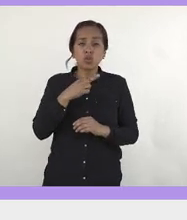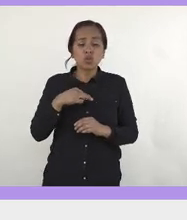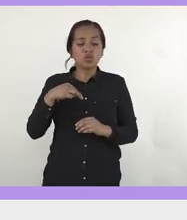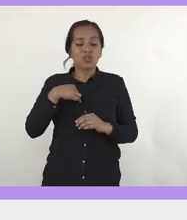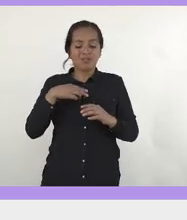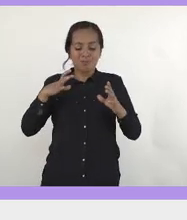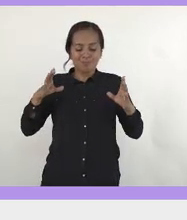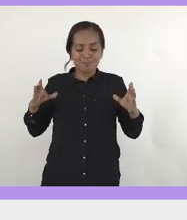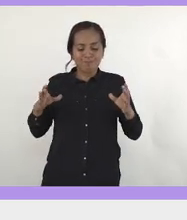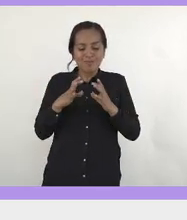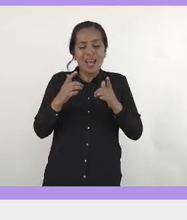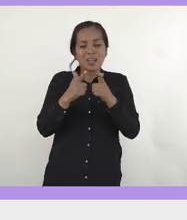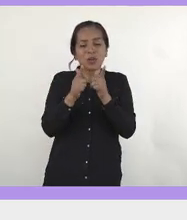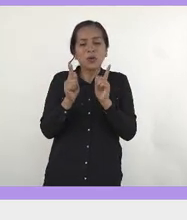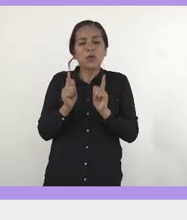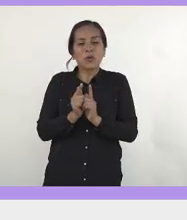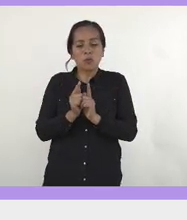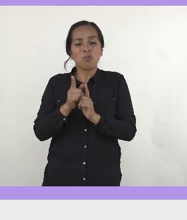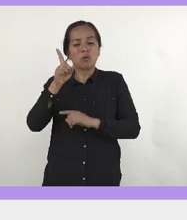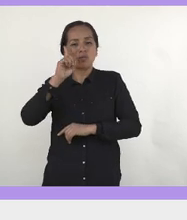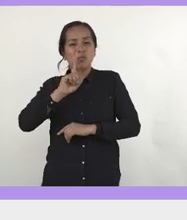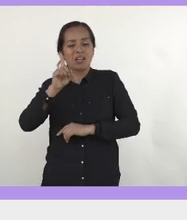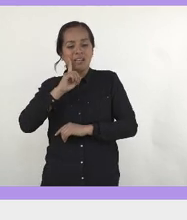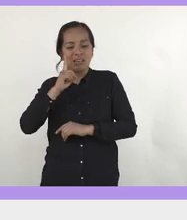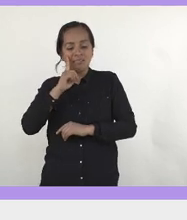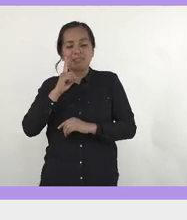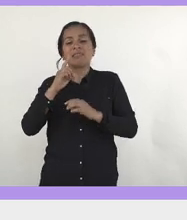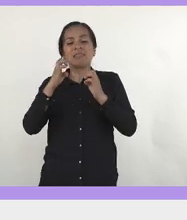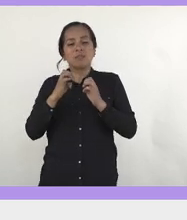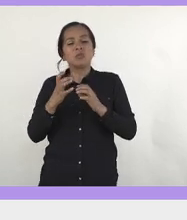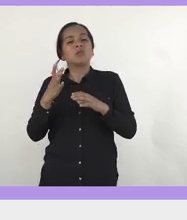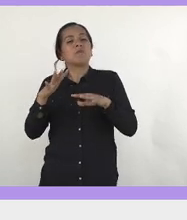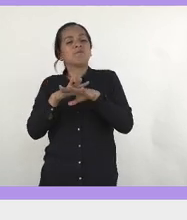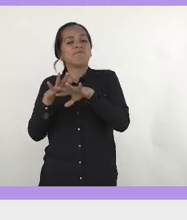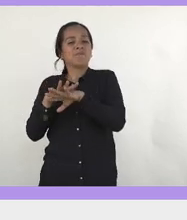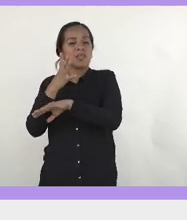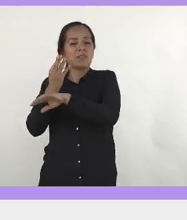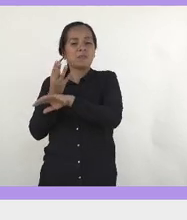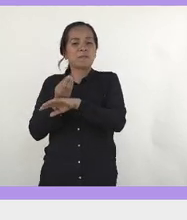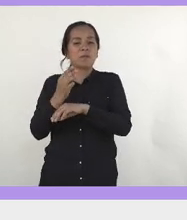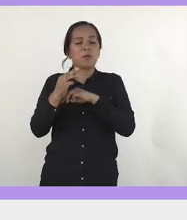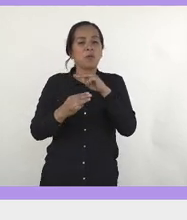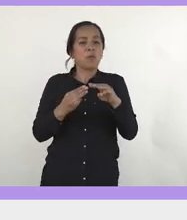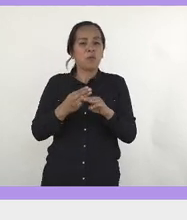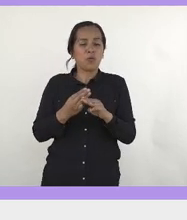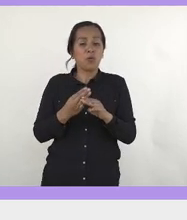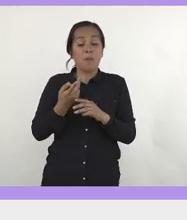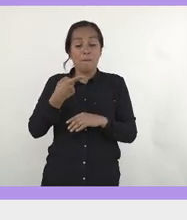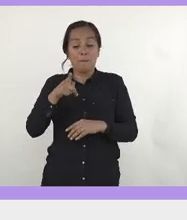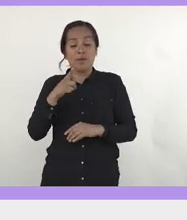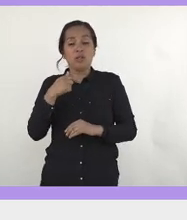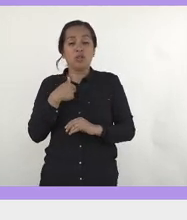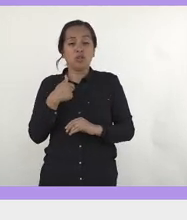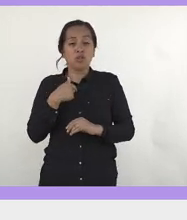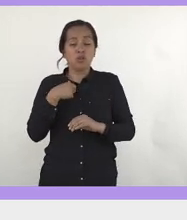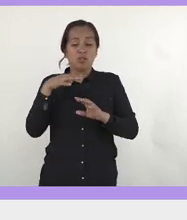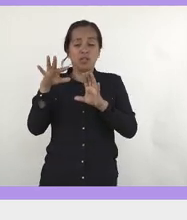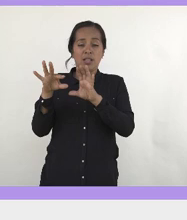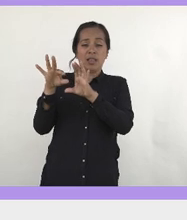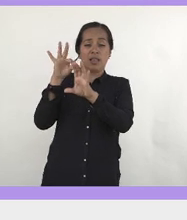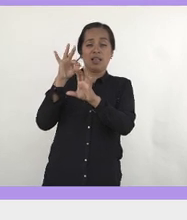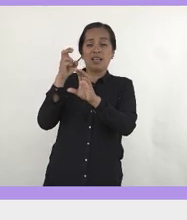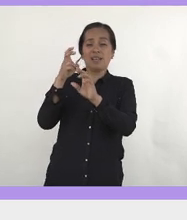colectivo estamos cambiando el mundo, por nosotras y por todos, pero yo tuve el atrevimiento de tomar este